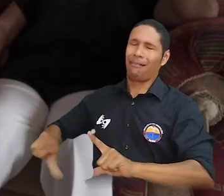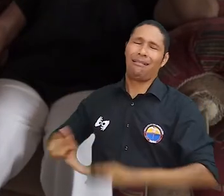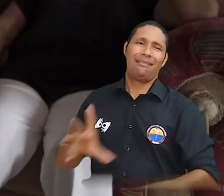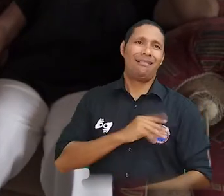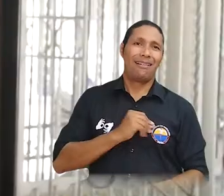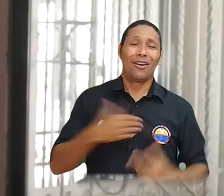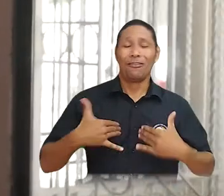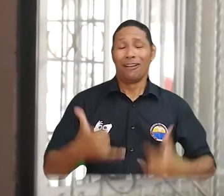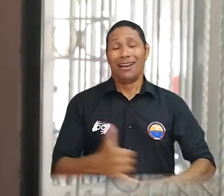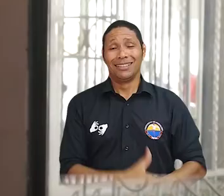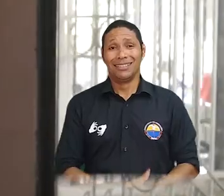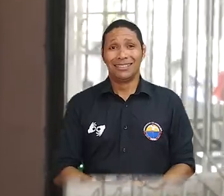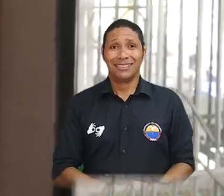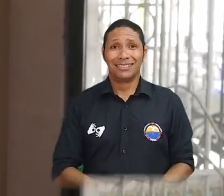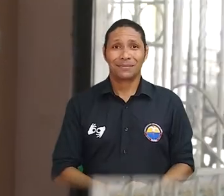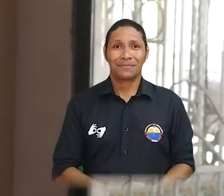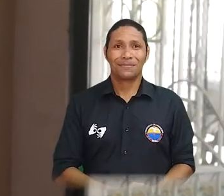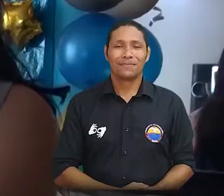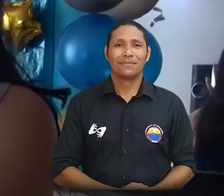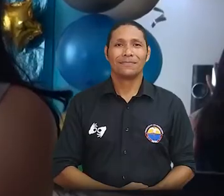eso es lo que una madre quiere.